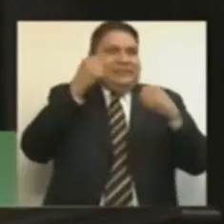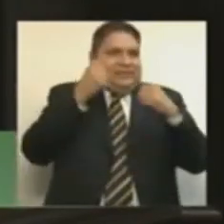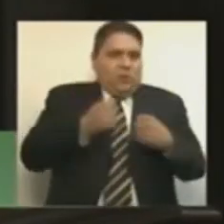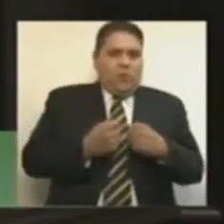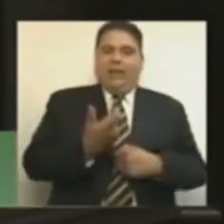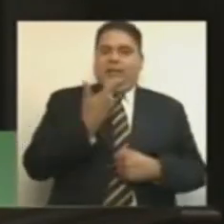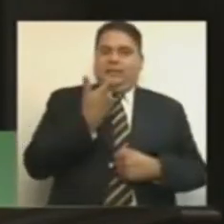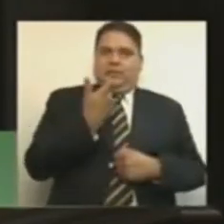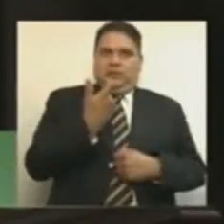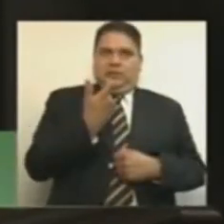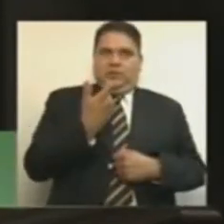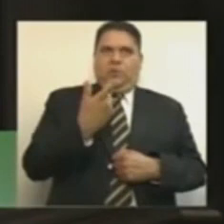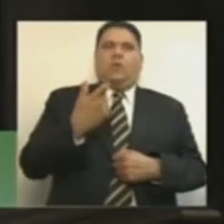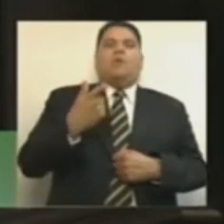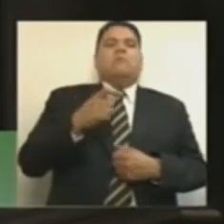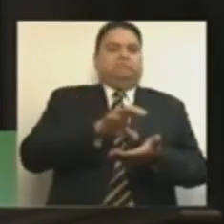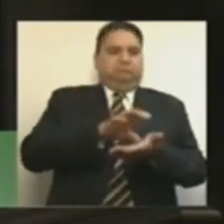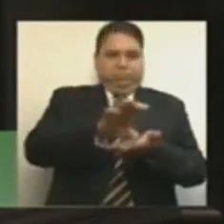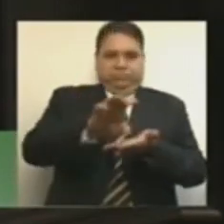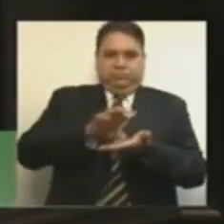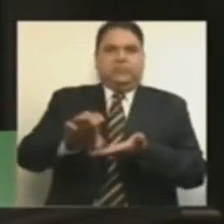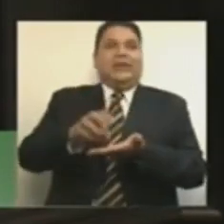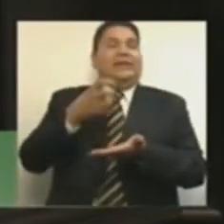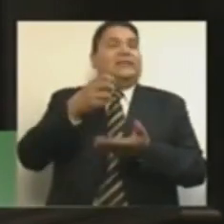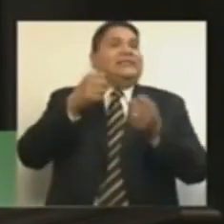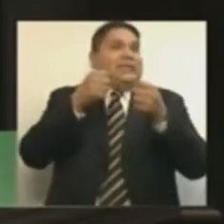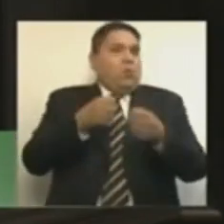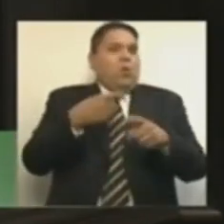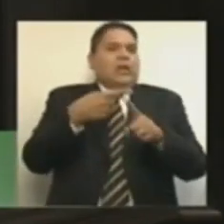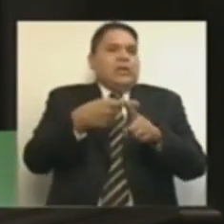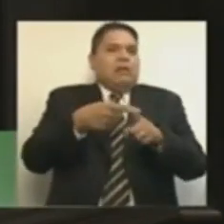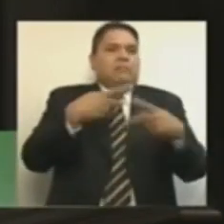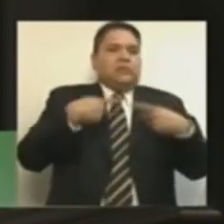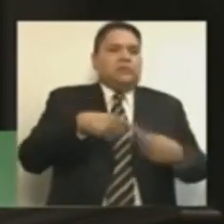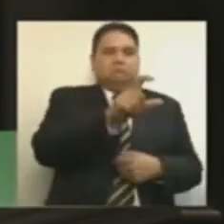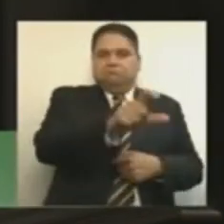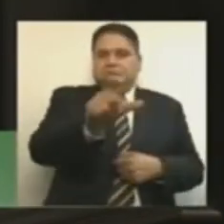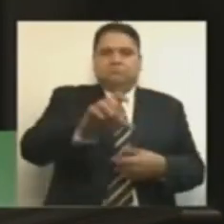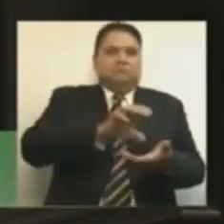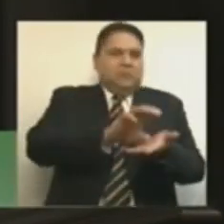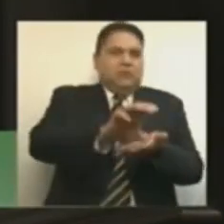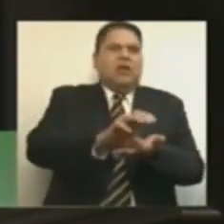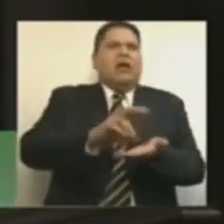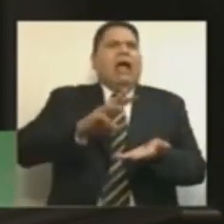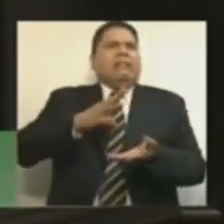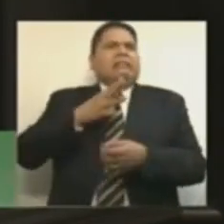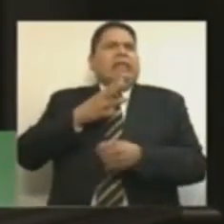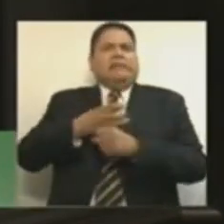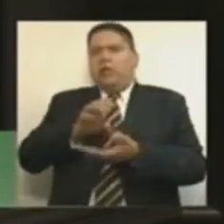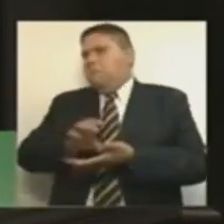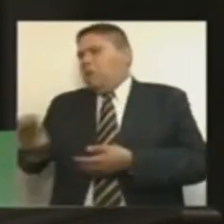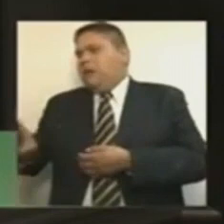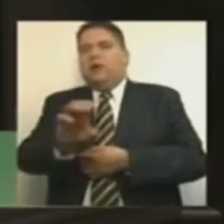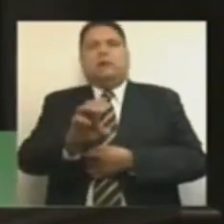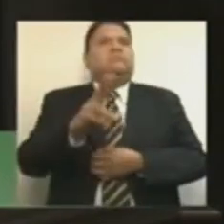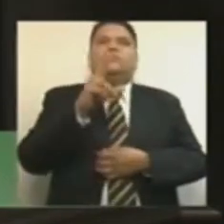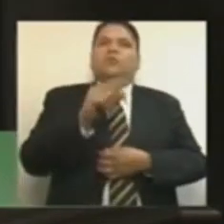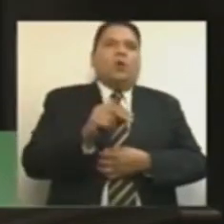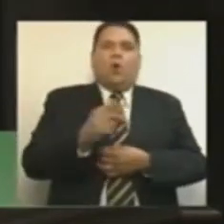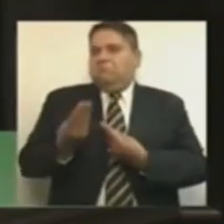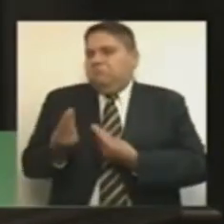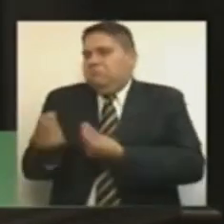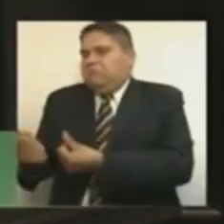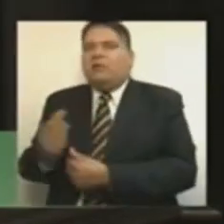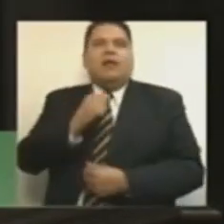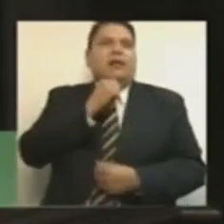ejerce desde la administración pública llegue a quienes lo necesitan sin figuras intermediarias, ni gastos adicionales y que